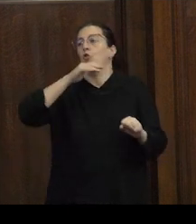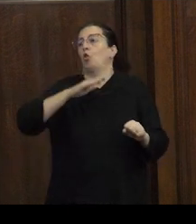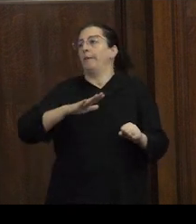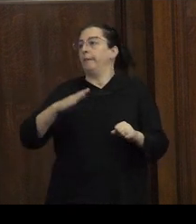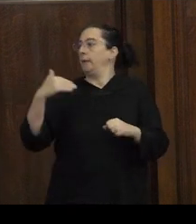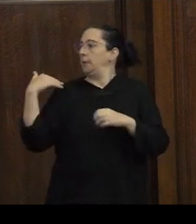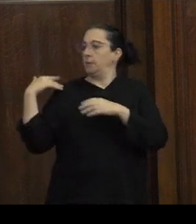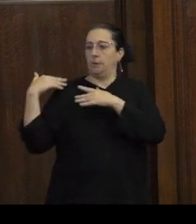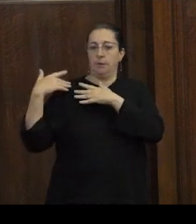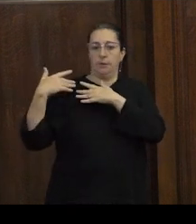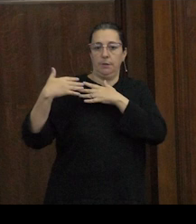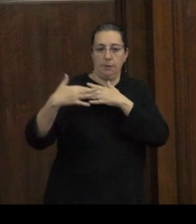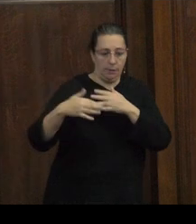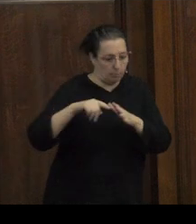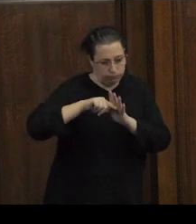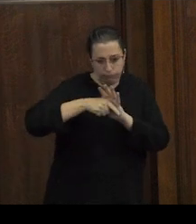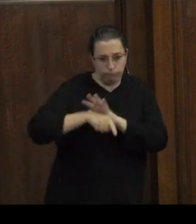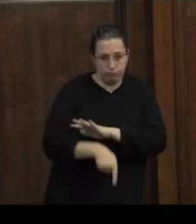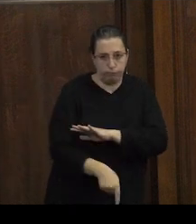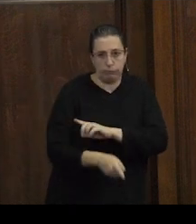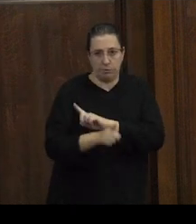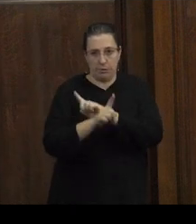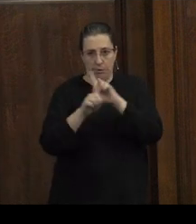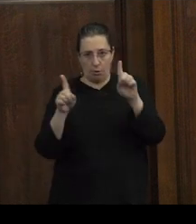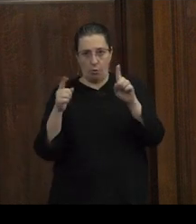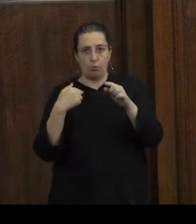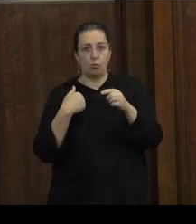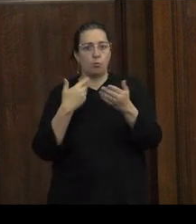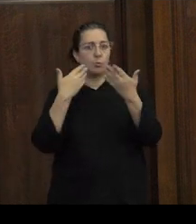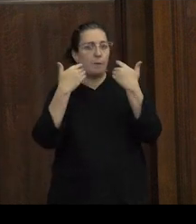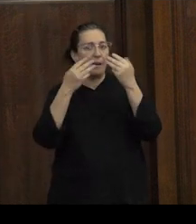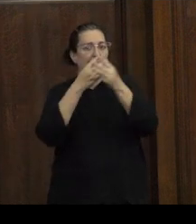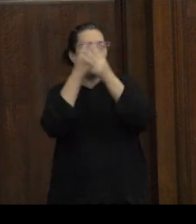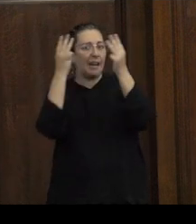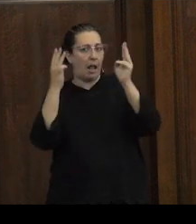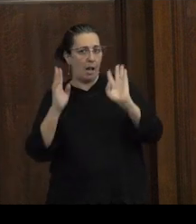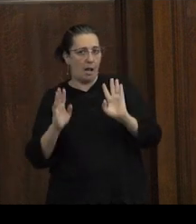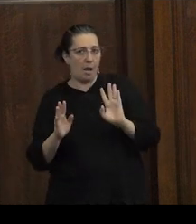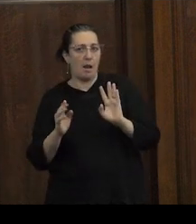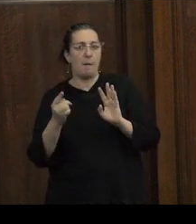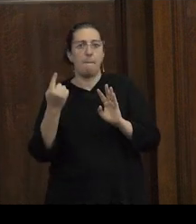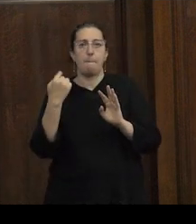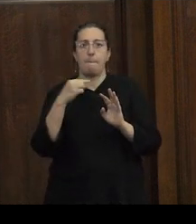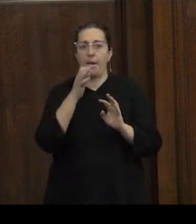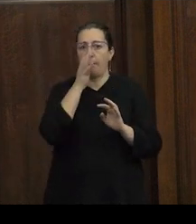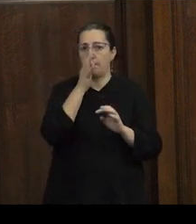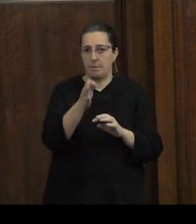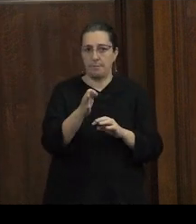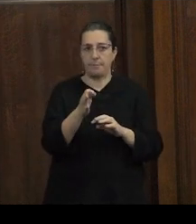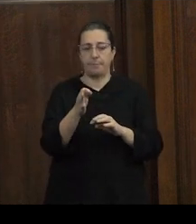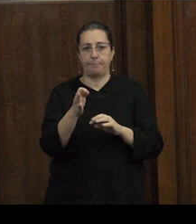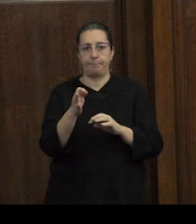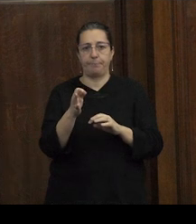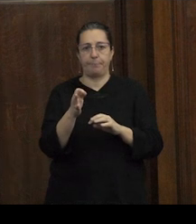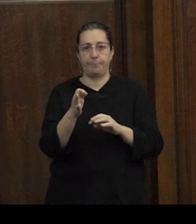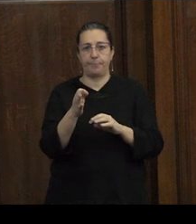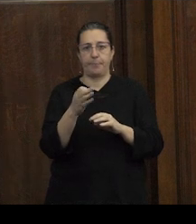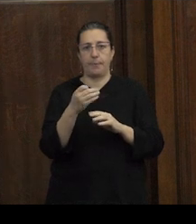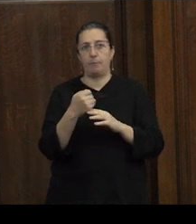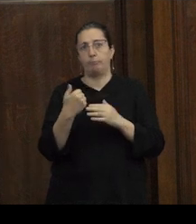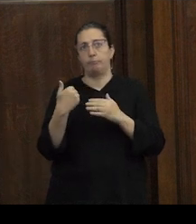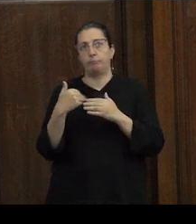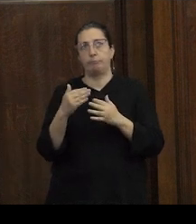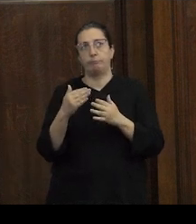exhaustiva pero voy a hacer una referencia muy general para decir que al menos desde los